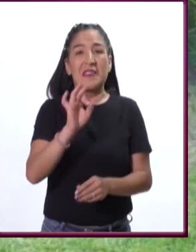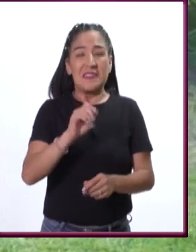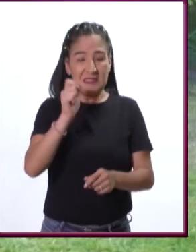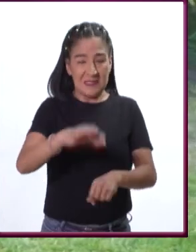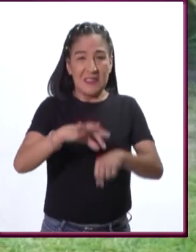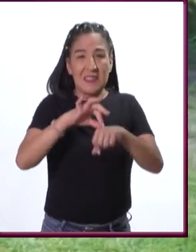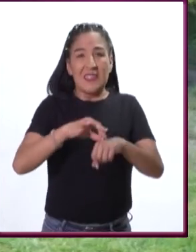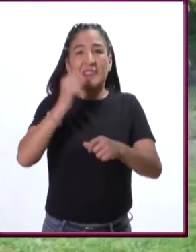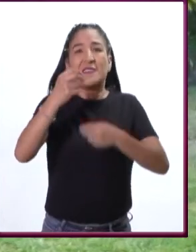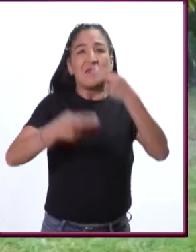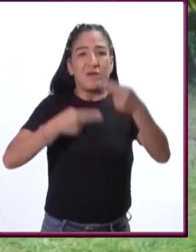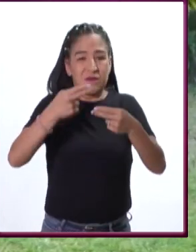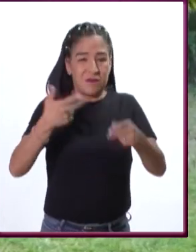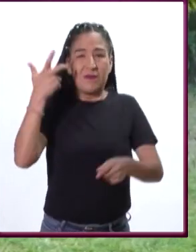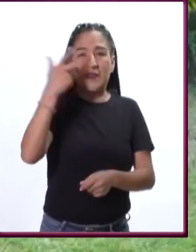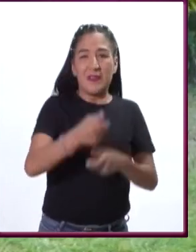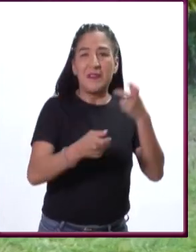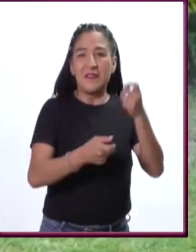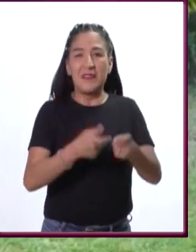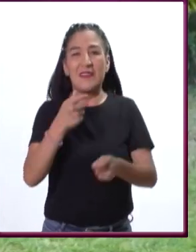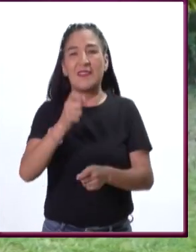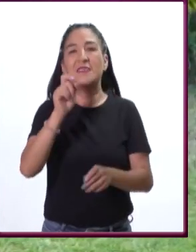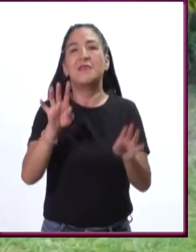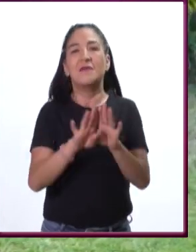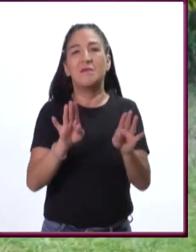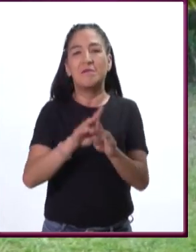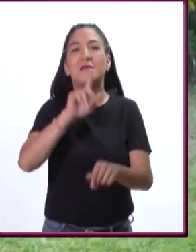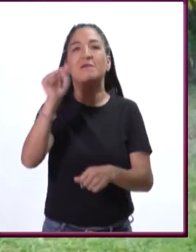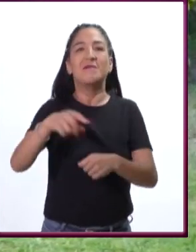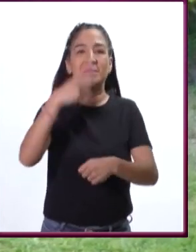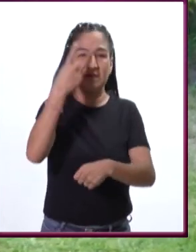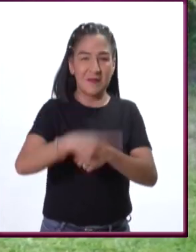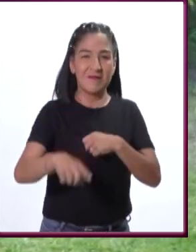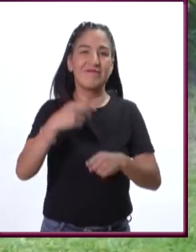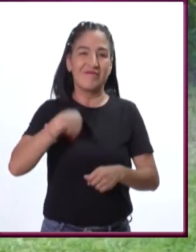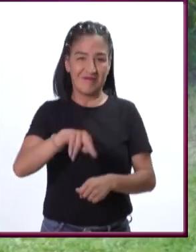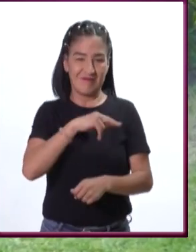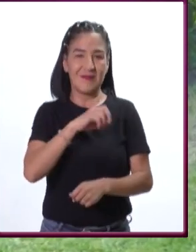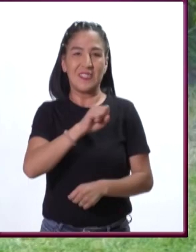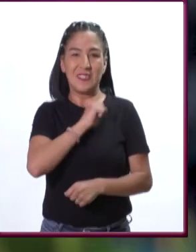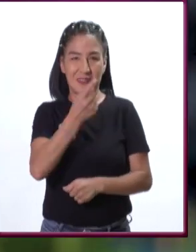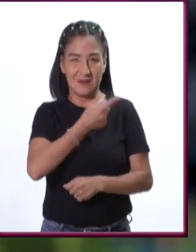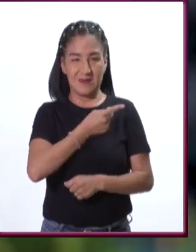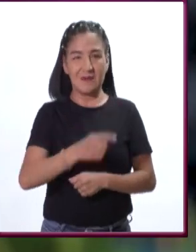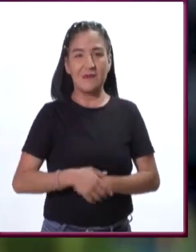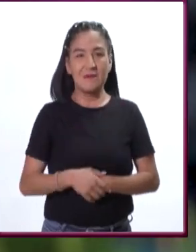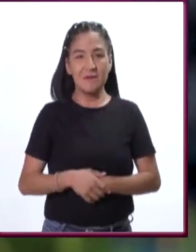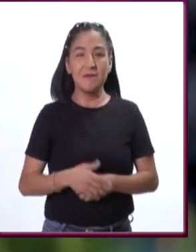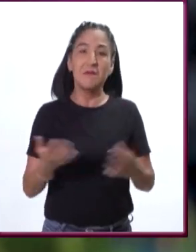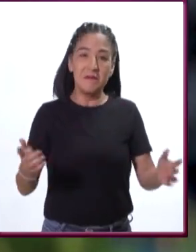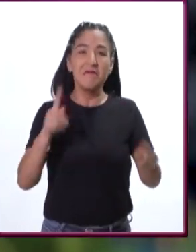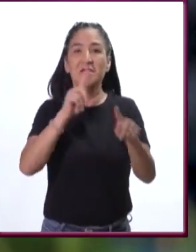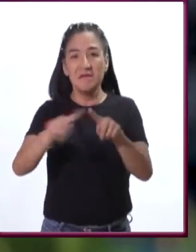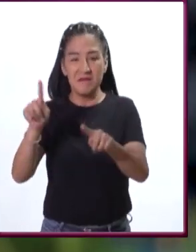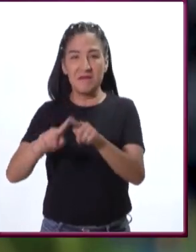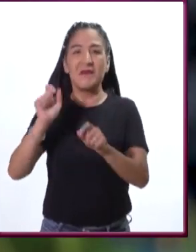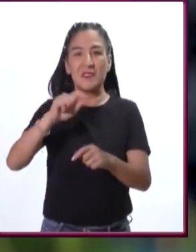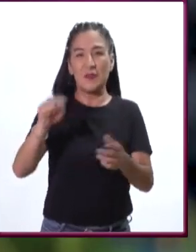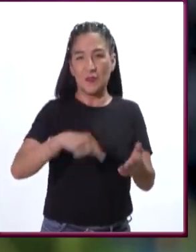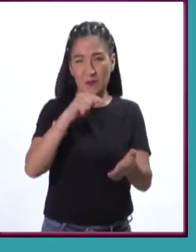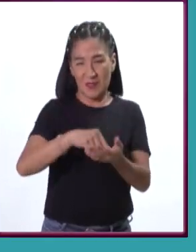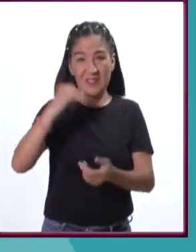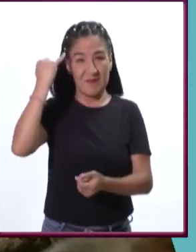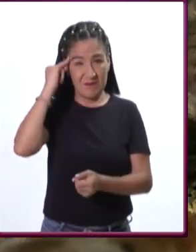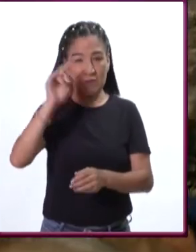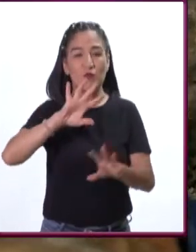llena de hormonas o antibióticos, con un efecto contraproducente para nuestra salud. Muchas comunidades indígenas